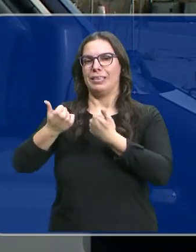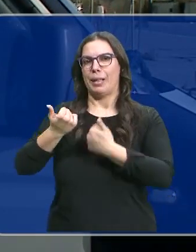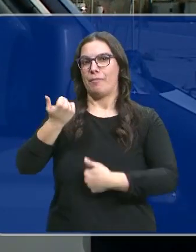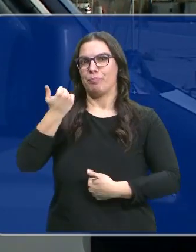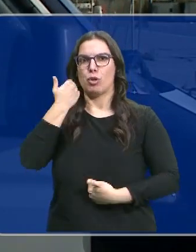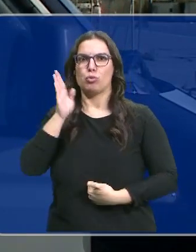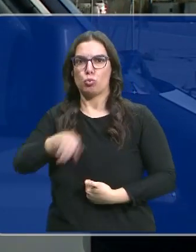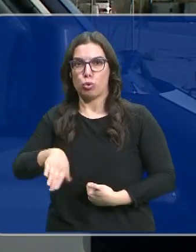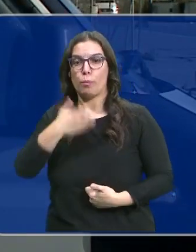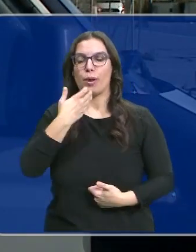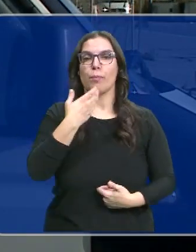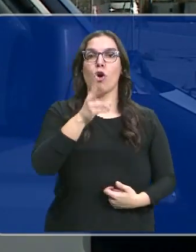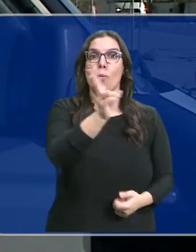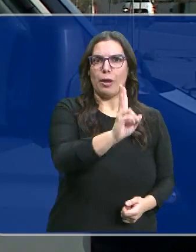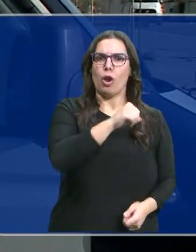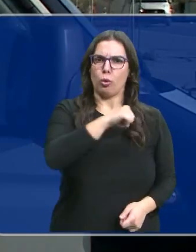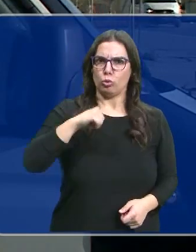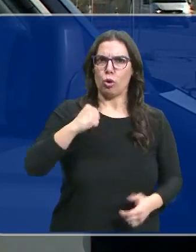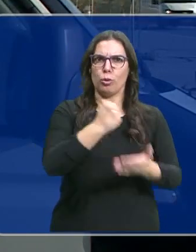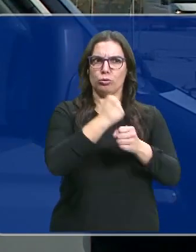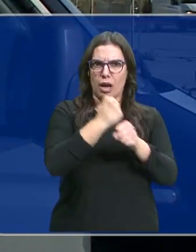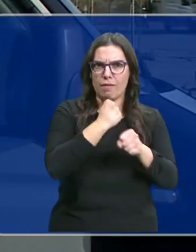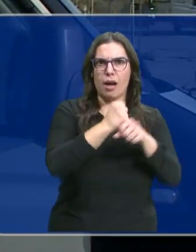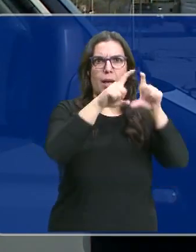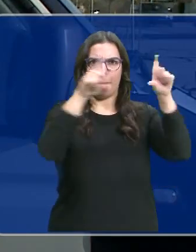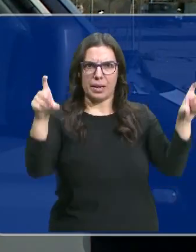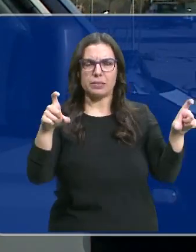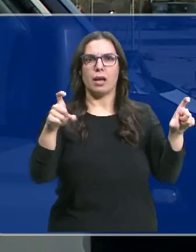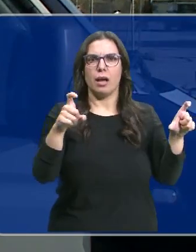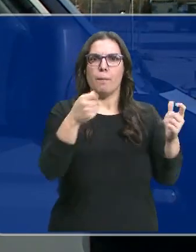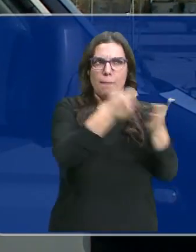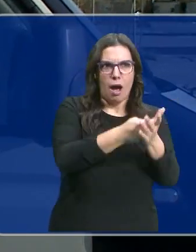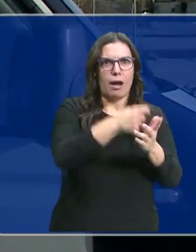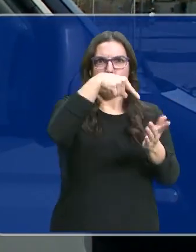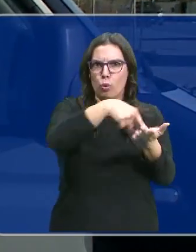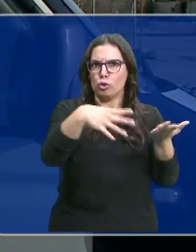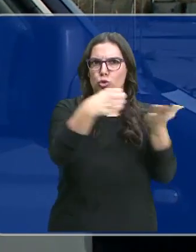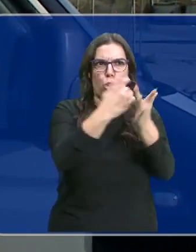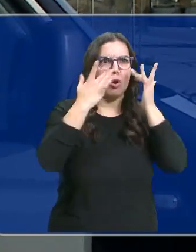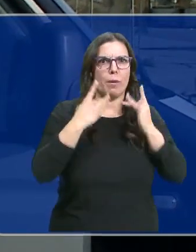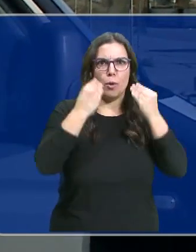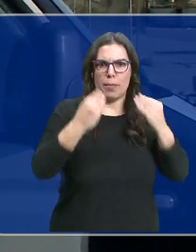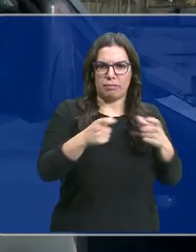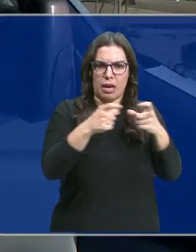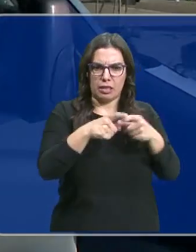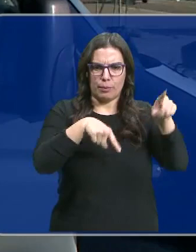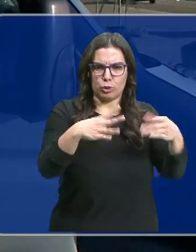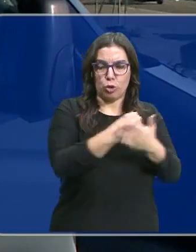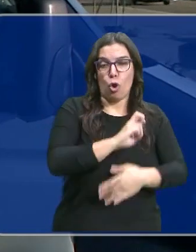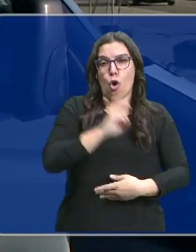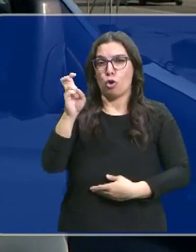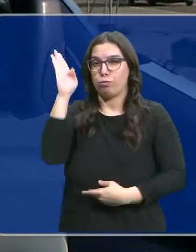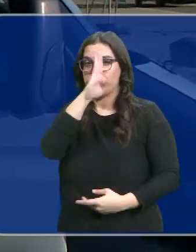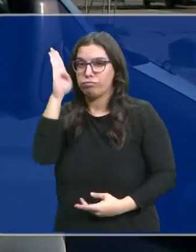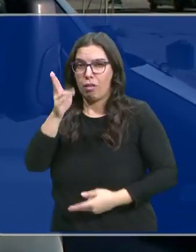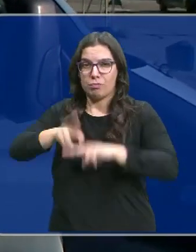por ejemplo en Valladolid, que tienen sus empresas como autónomos, o trabajando para una empresa de distribución de mercancía, que pagan sus impuestos, que tienen su tarjeta de transporte, pues hay gente que